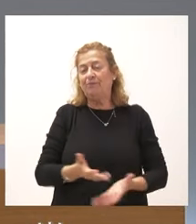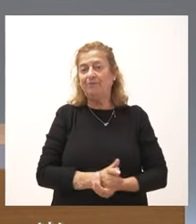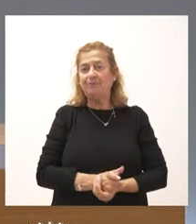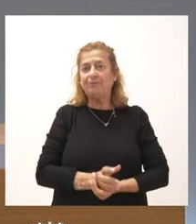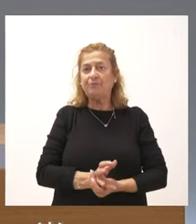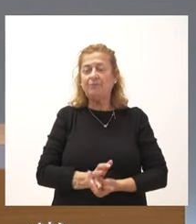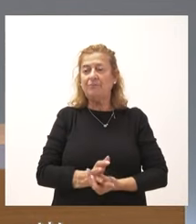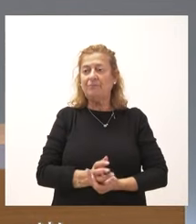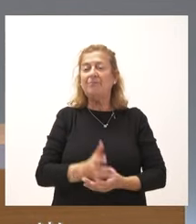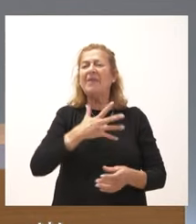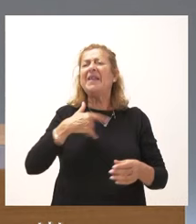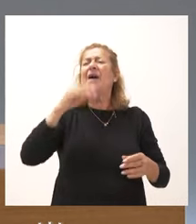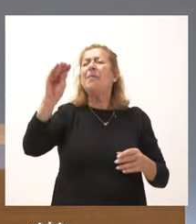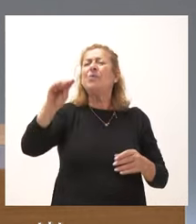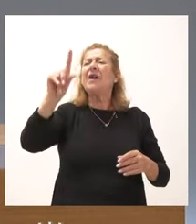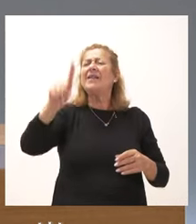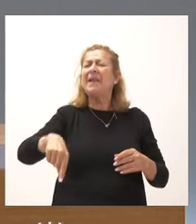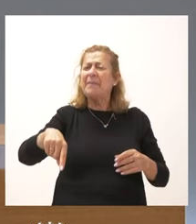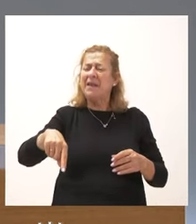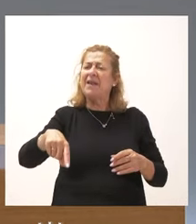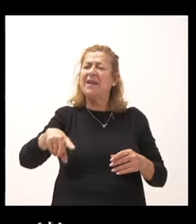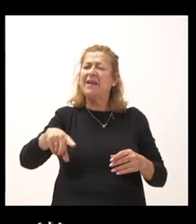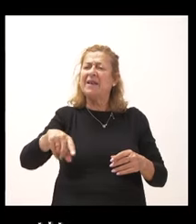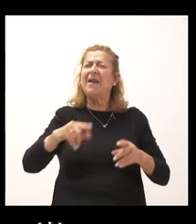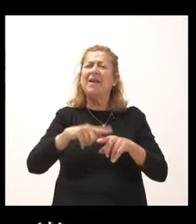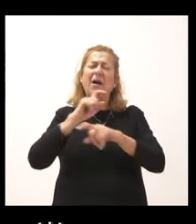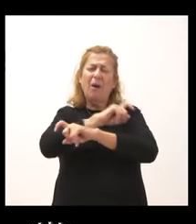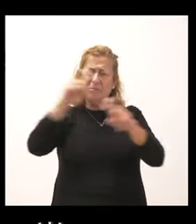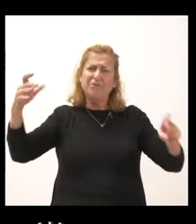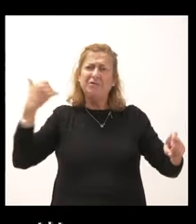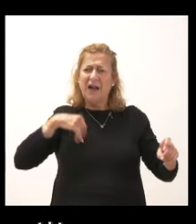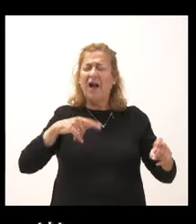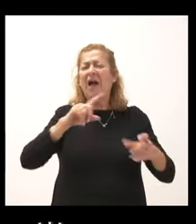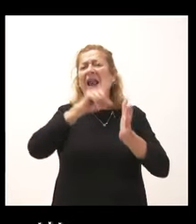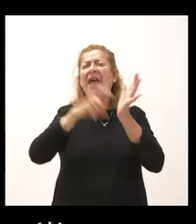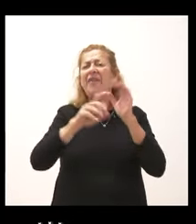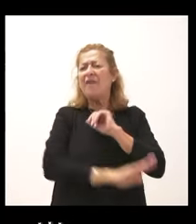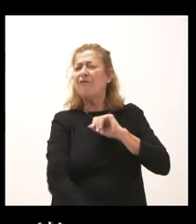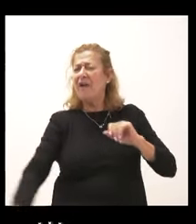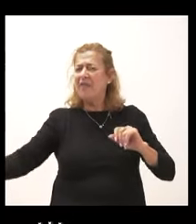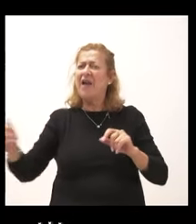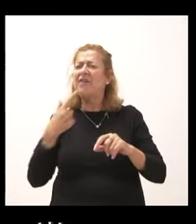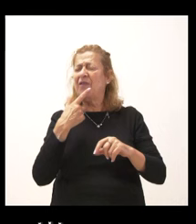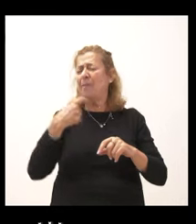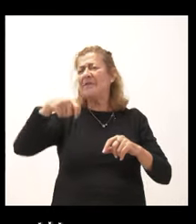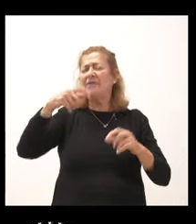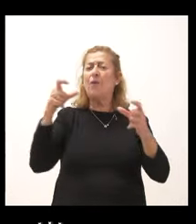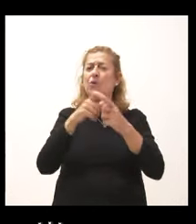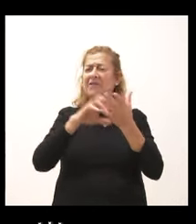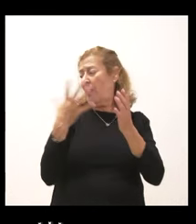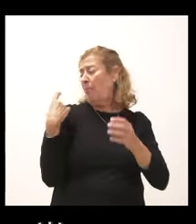SEÑOR Quería preguntarle también sobre la anunciada ley de infancia que realizó el presidente de la Junta hace unos días.